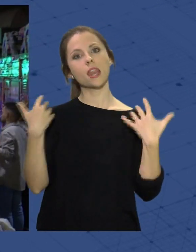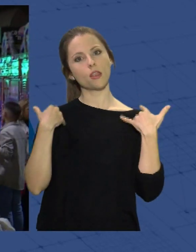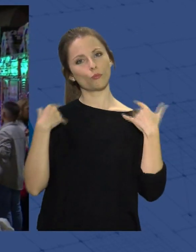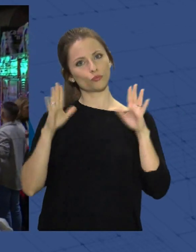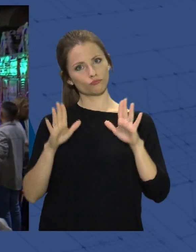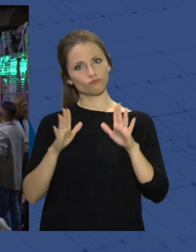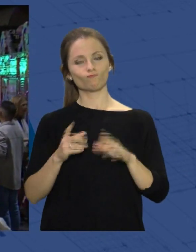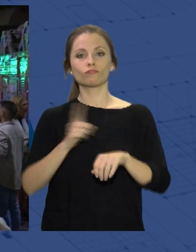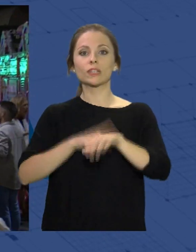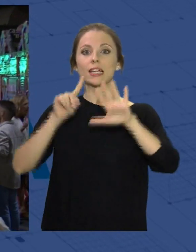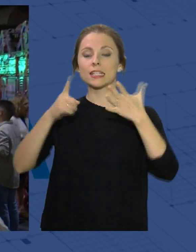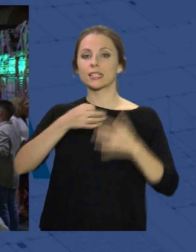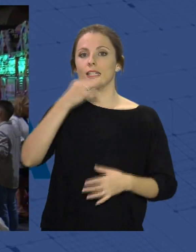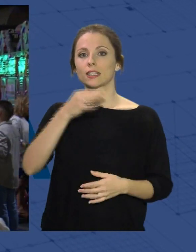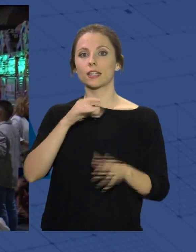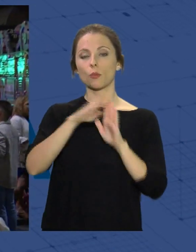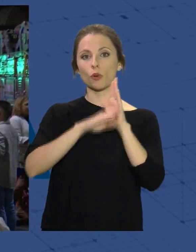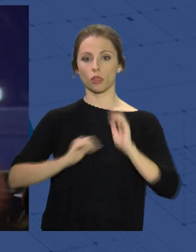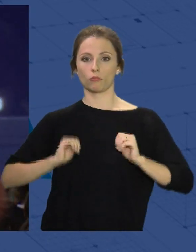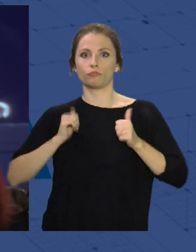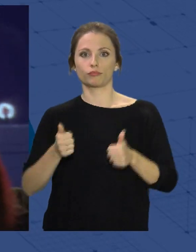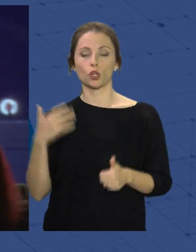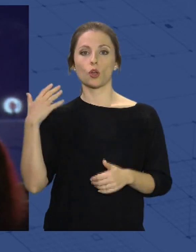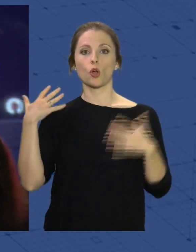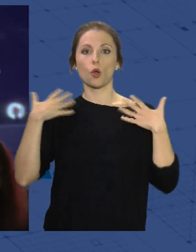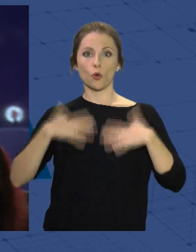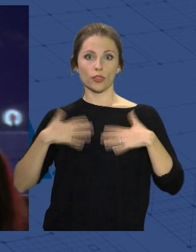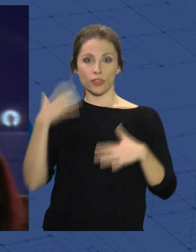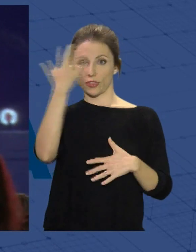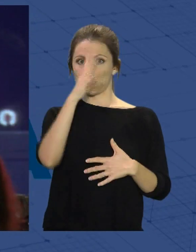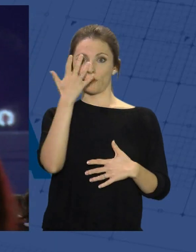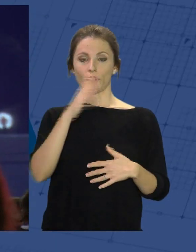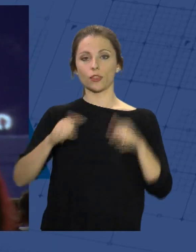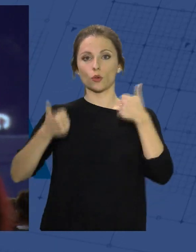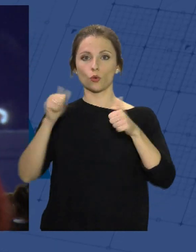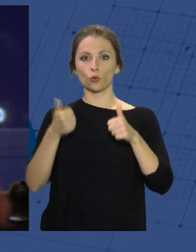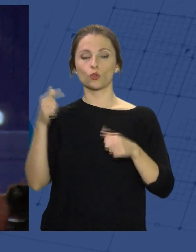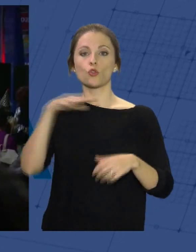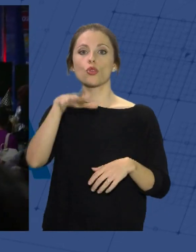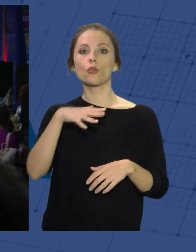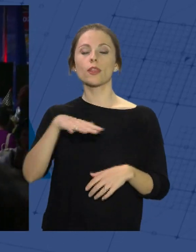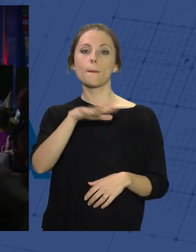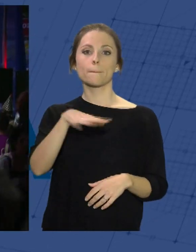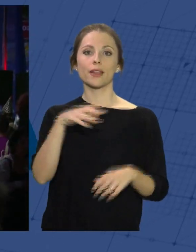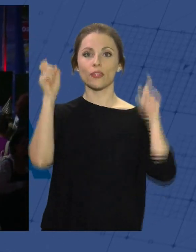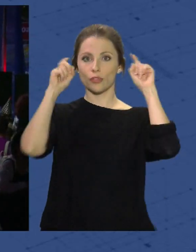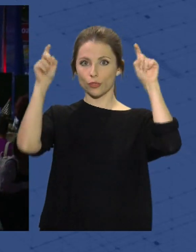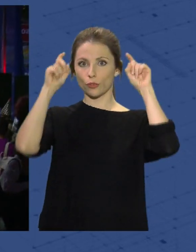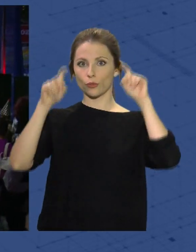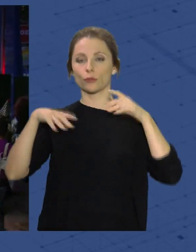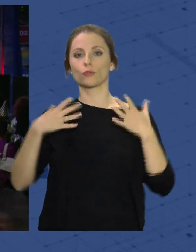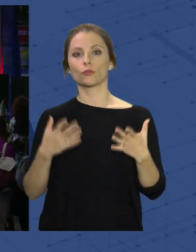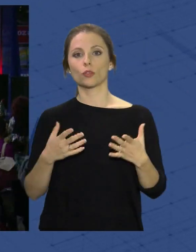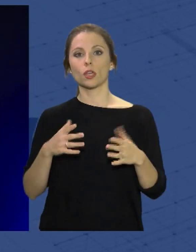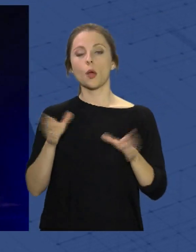A las seis de la tarde arrancaba la programación con el concurso de disfraces El Gran Braulio, que llenó de magia en la Plaza del Educador, mientras que los Bú ponían su